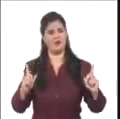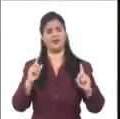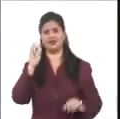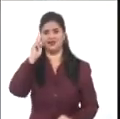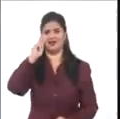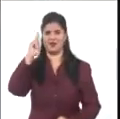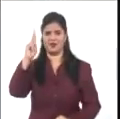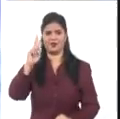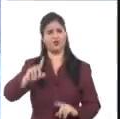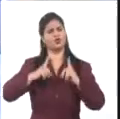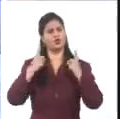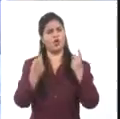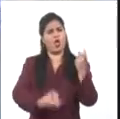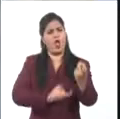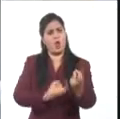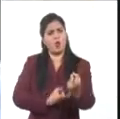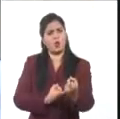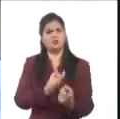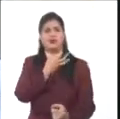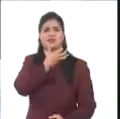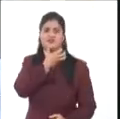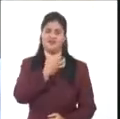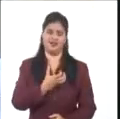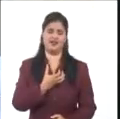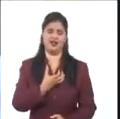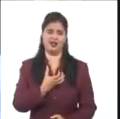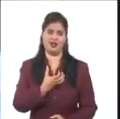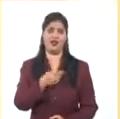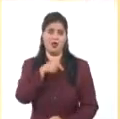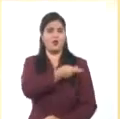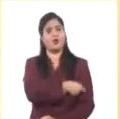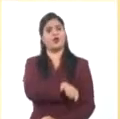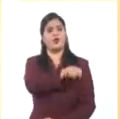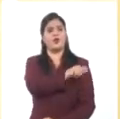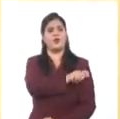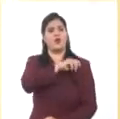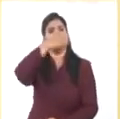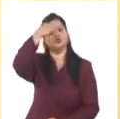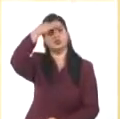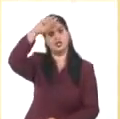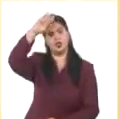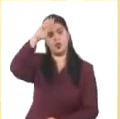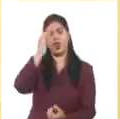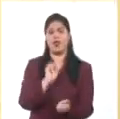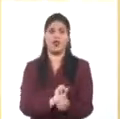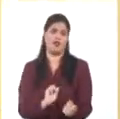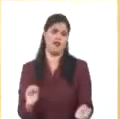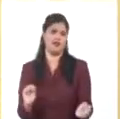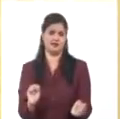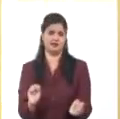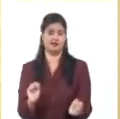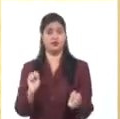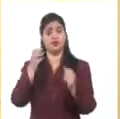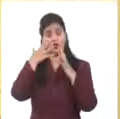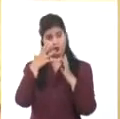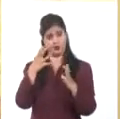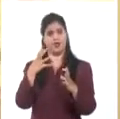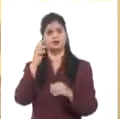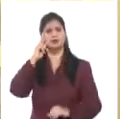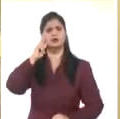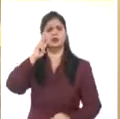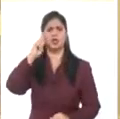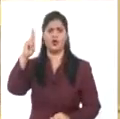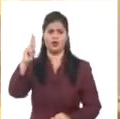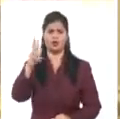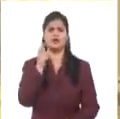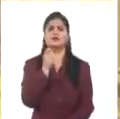recordarle